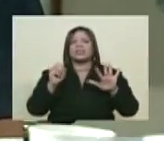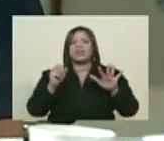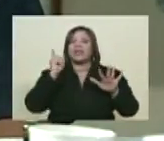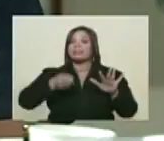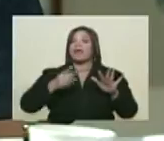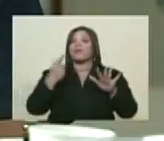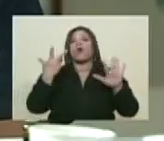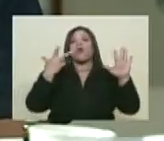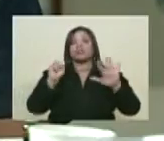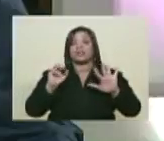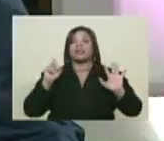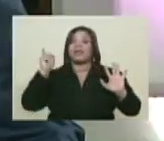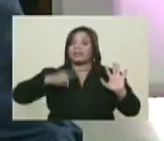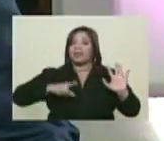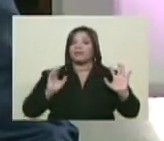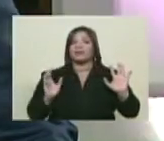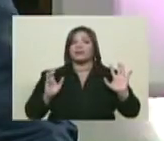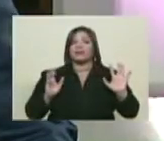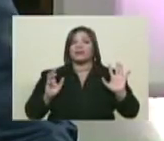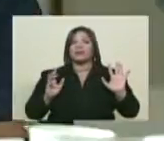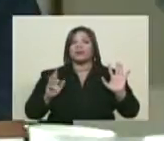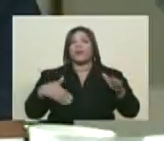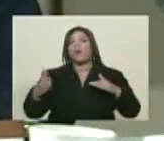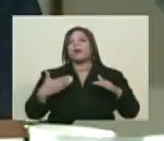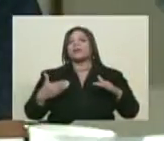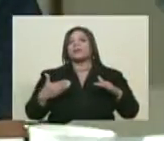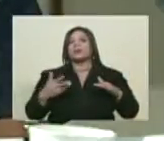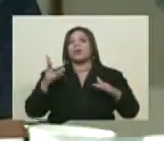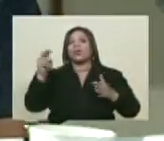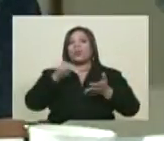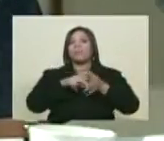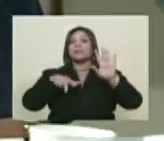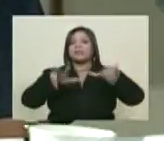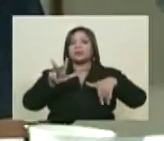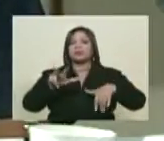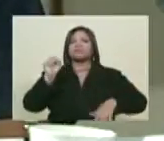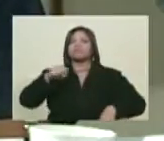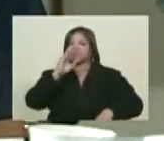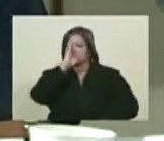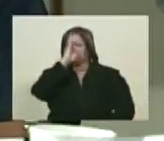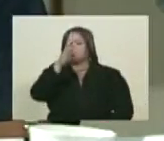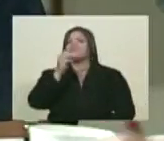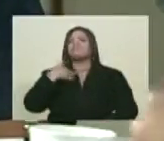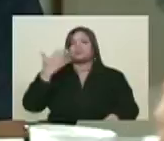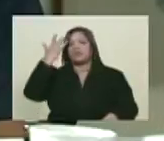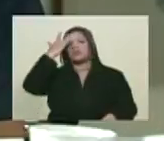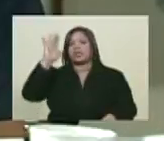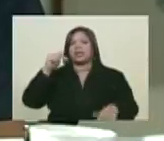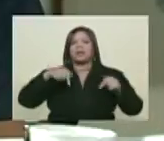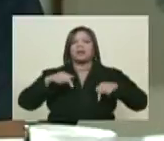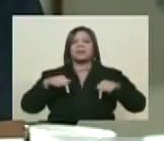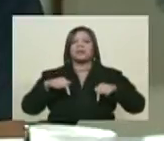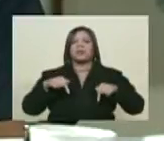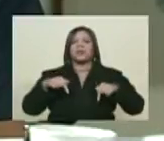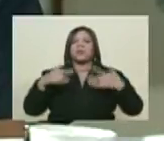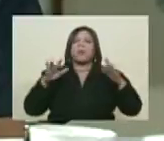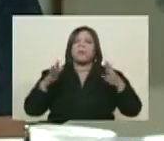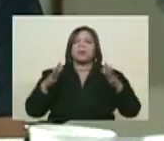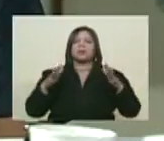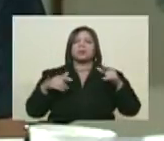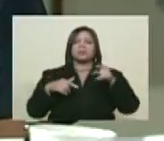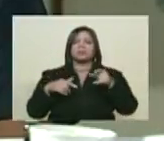Debemos estar en esa franja. ¿Y cuándo tú crees que se ponga en 80? 2018. 2018. Vamos rumbo... Vamos este año... ¿Cuántos barriles de petróleo apuestas?